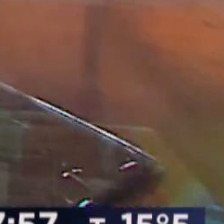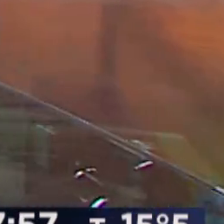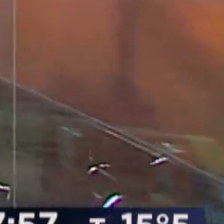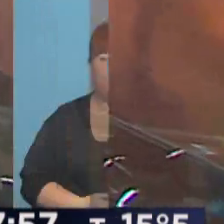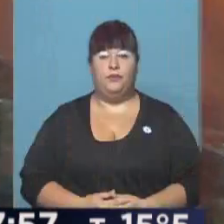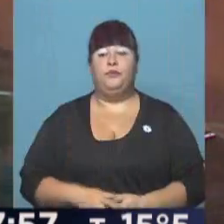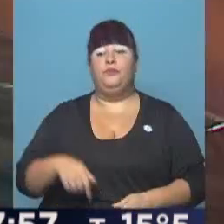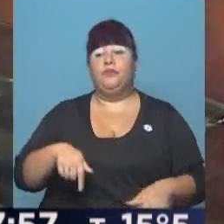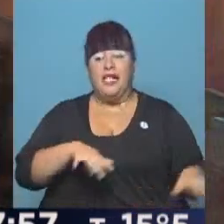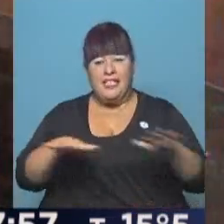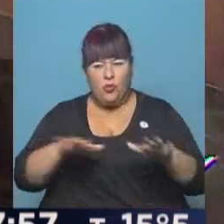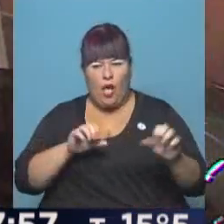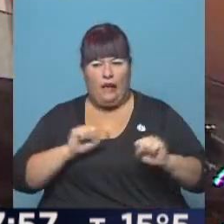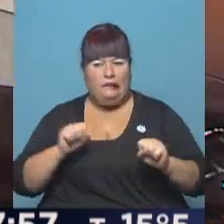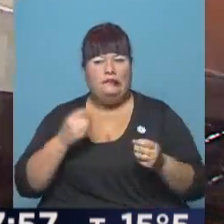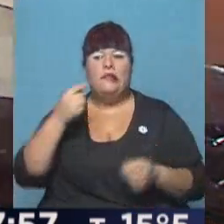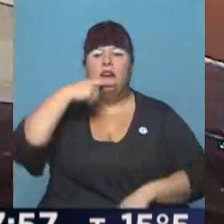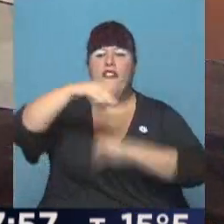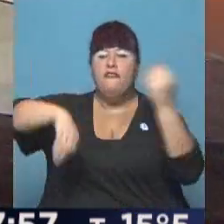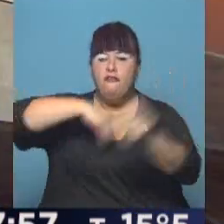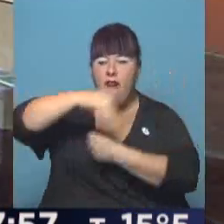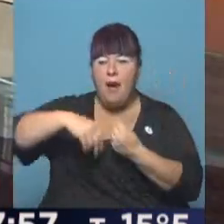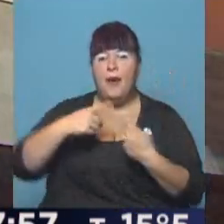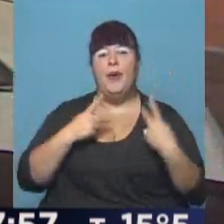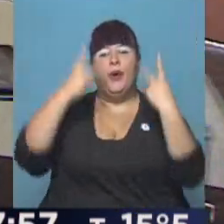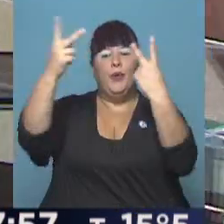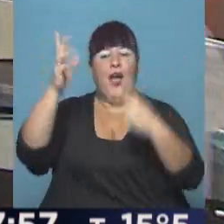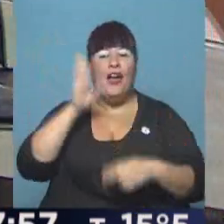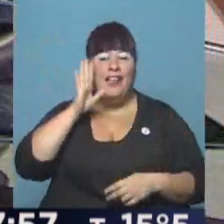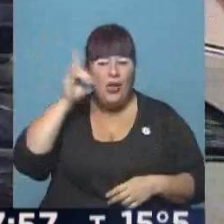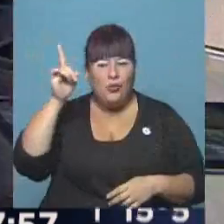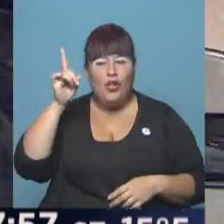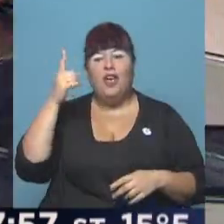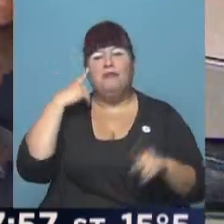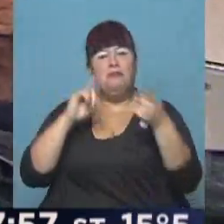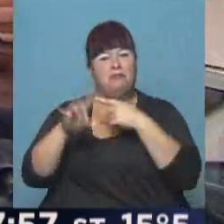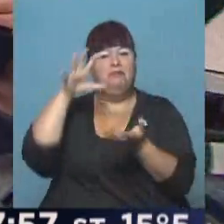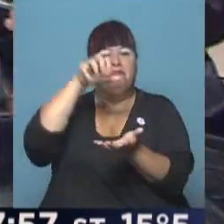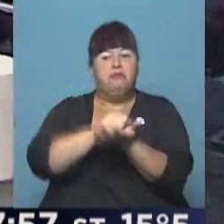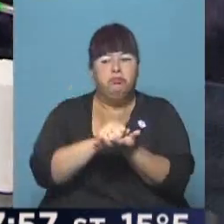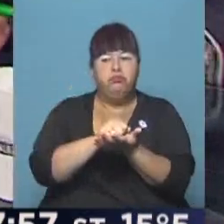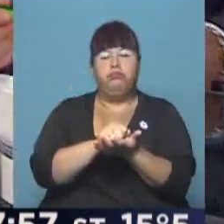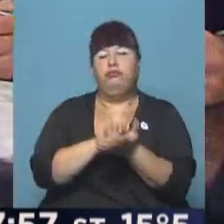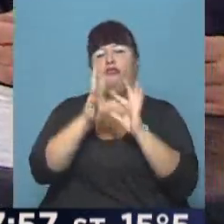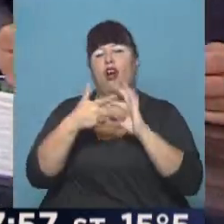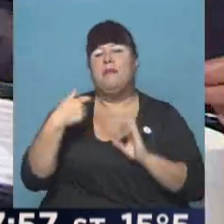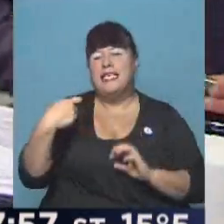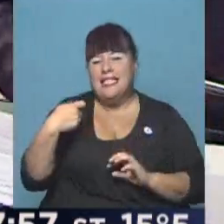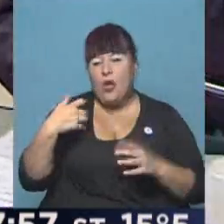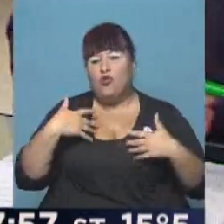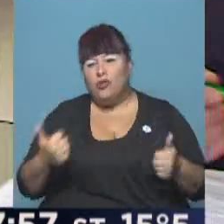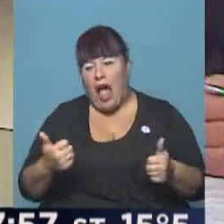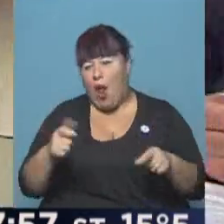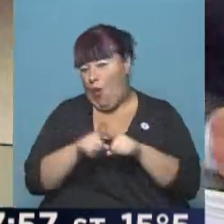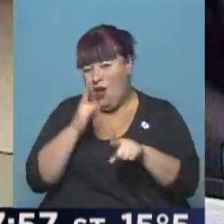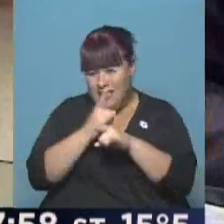Una situación desesperante para una familia que viajó a los Estados Unidos y había previamente contratado un sistema de seguro de salud